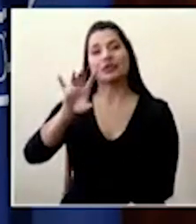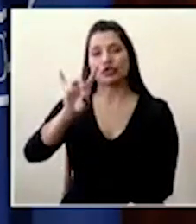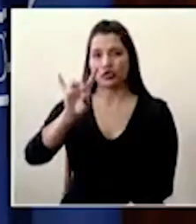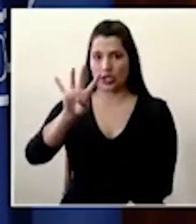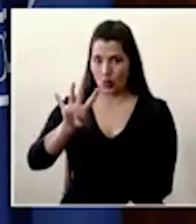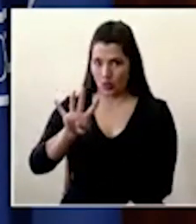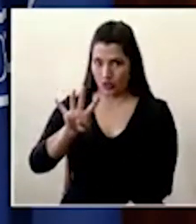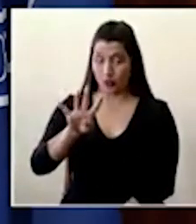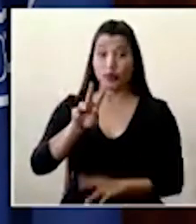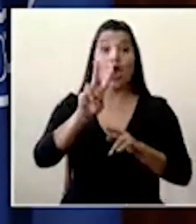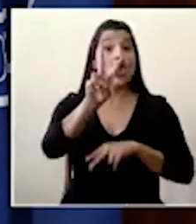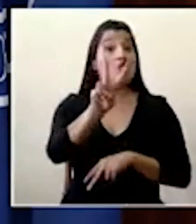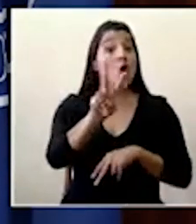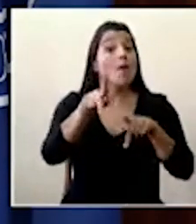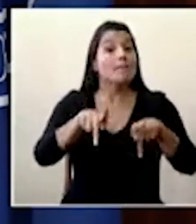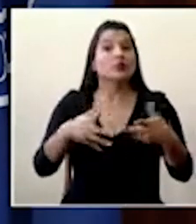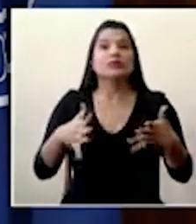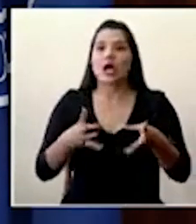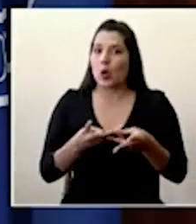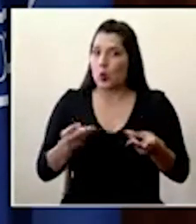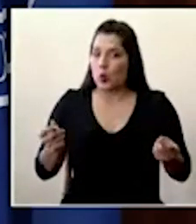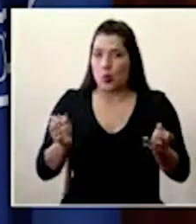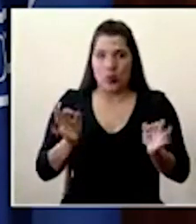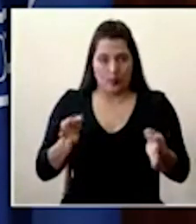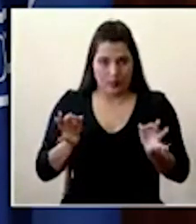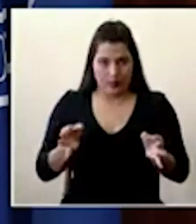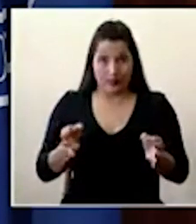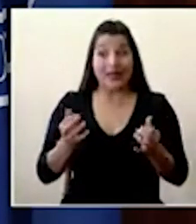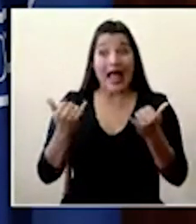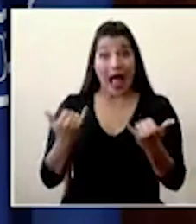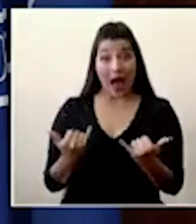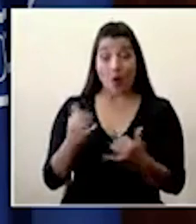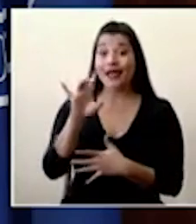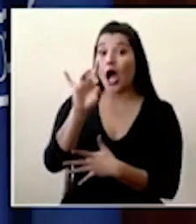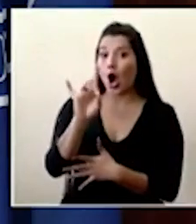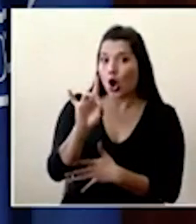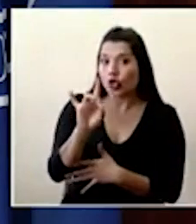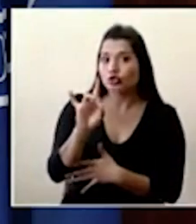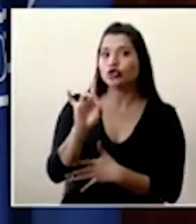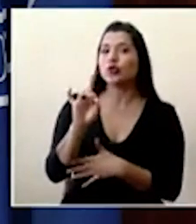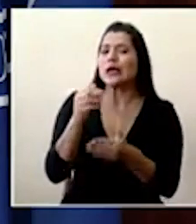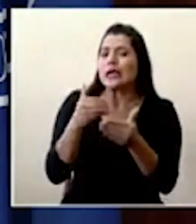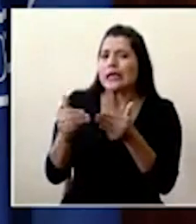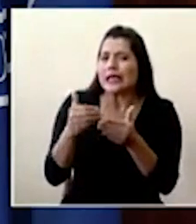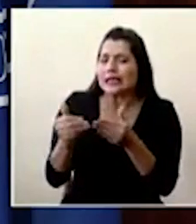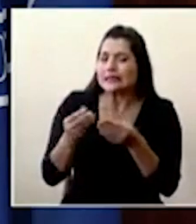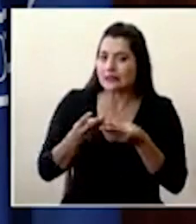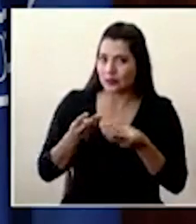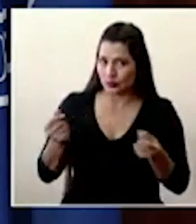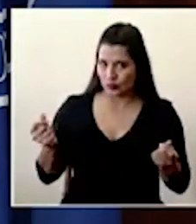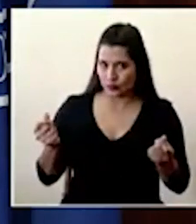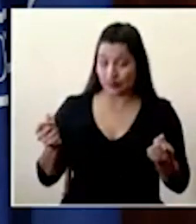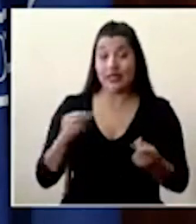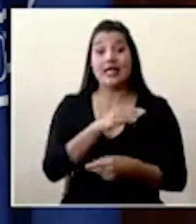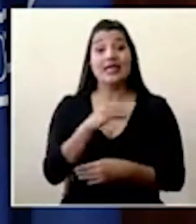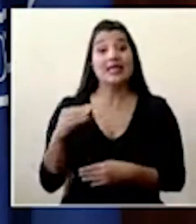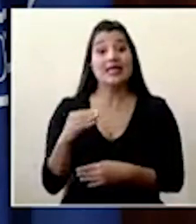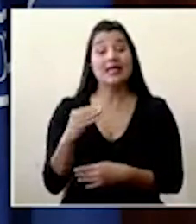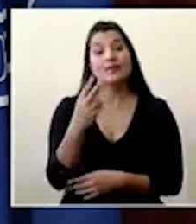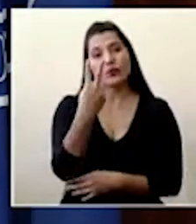Tenemos 8 en este momento en proceso de ya análisis para ver si se dan de alta. Y se contabilizan dos